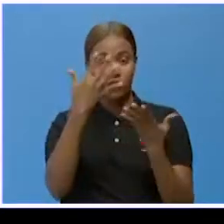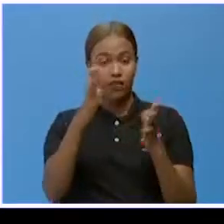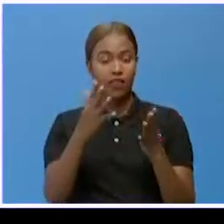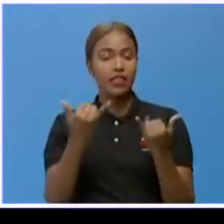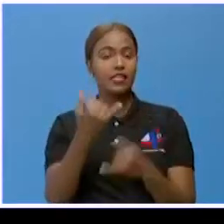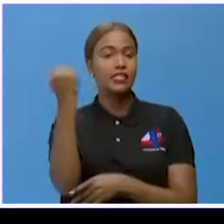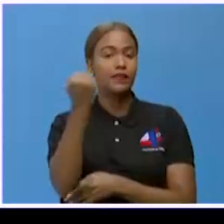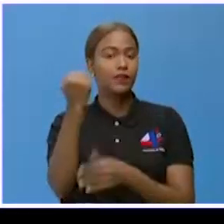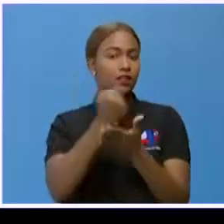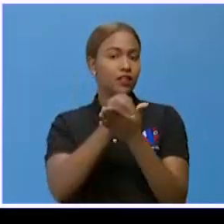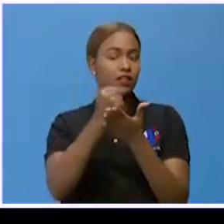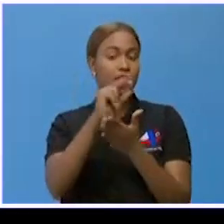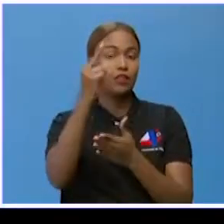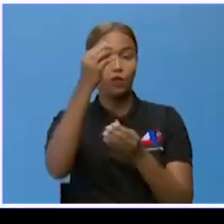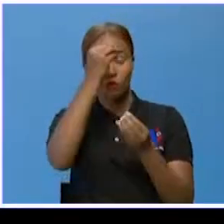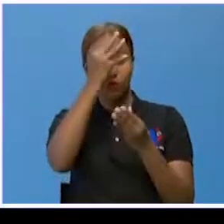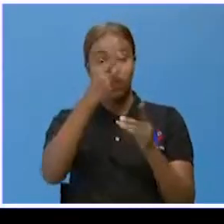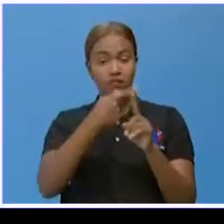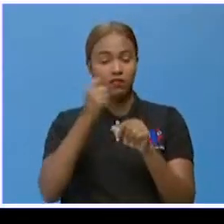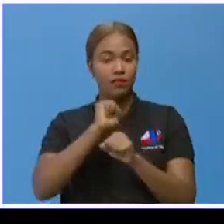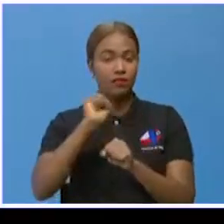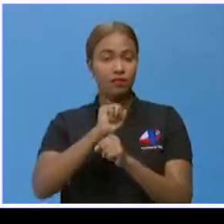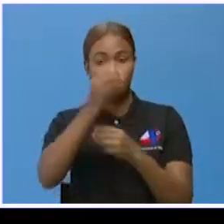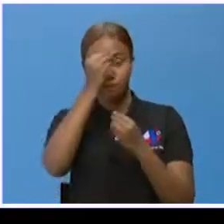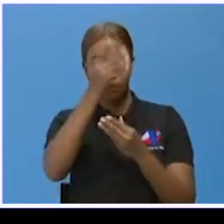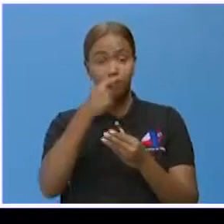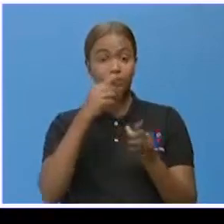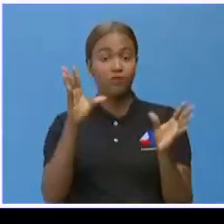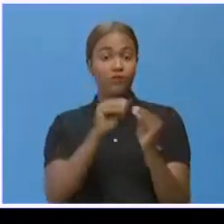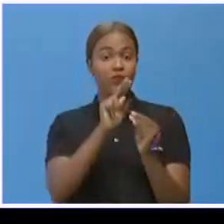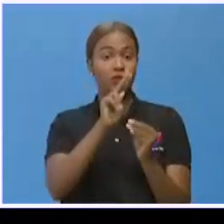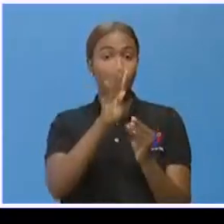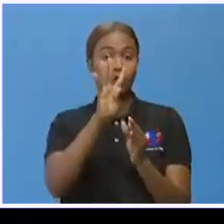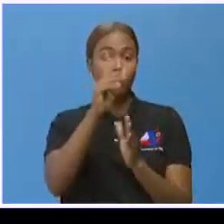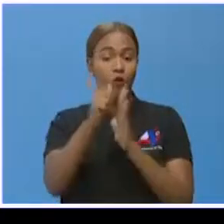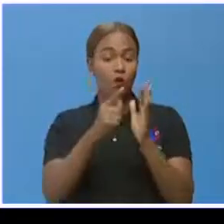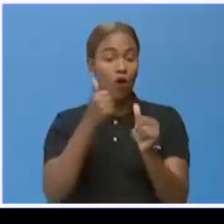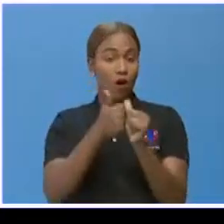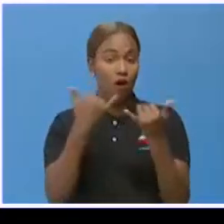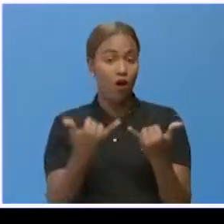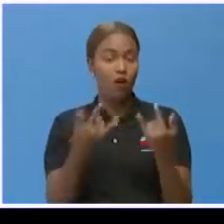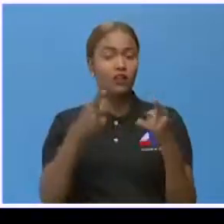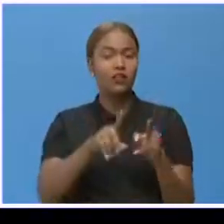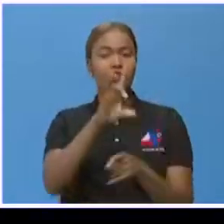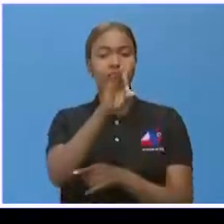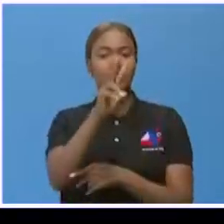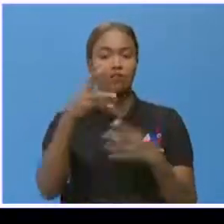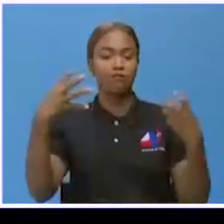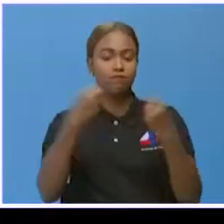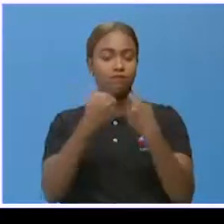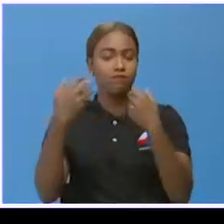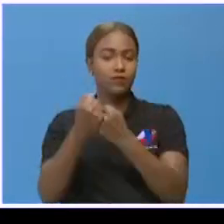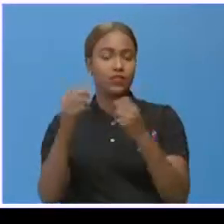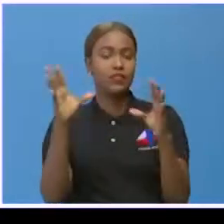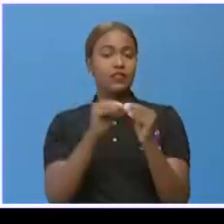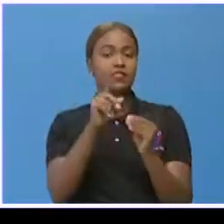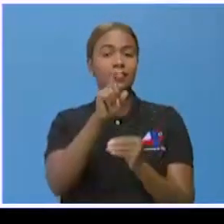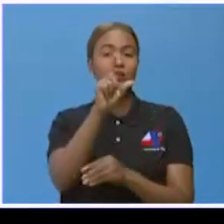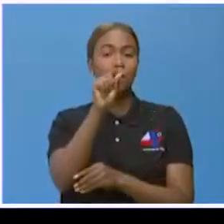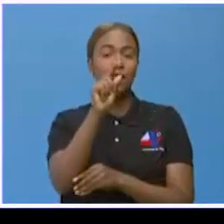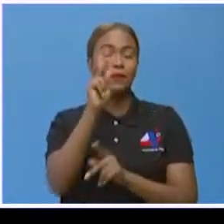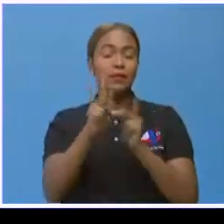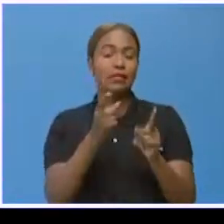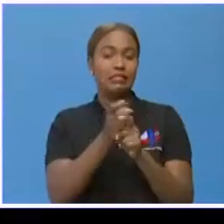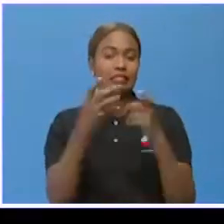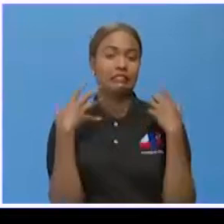a conocer este sábado santo el segundo boletín del operativo. Informó que en las 24 horas del mismo han ocurrido 82 accidentes de tránsito con 120 afectados,